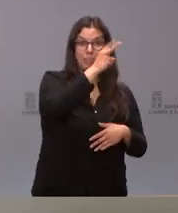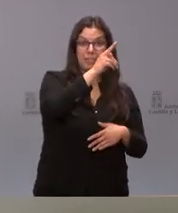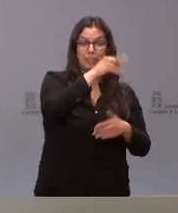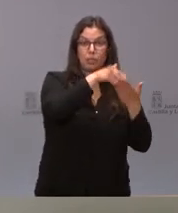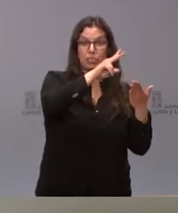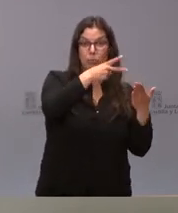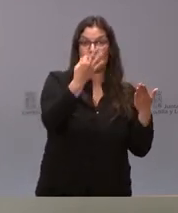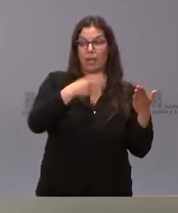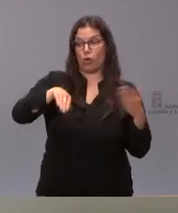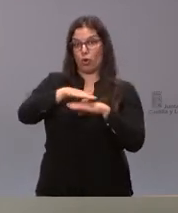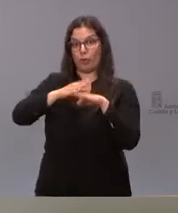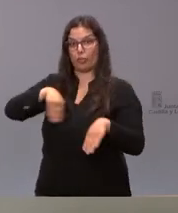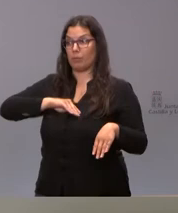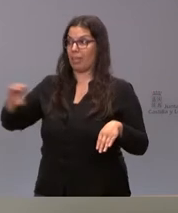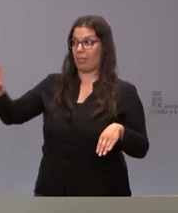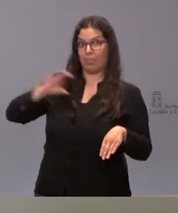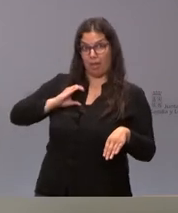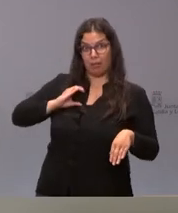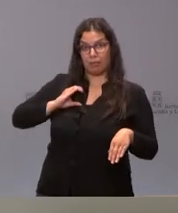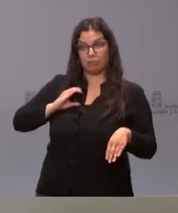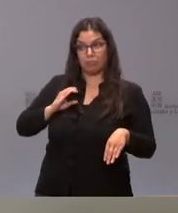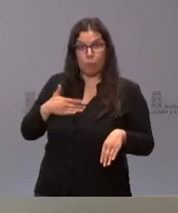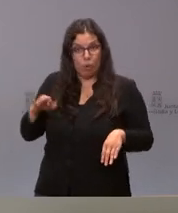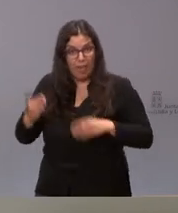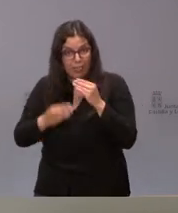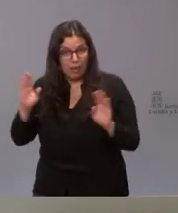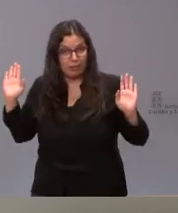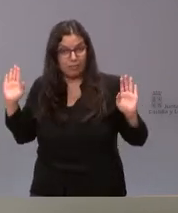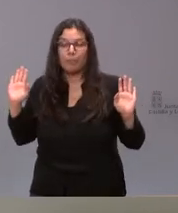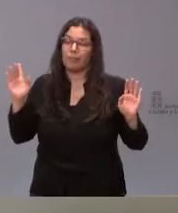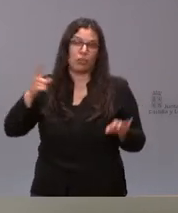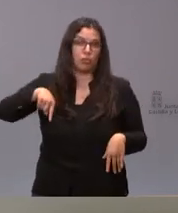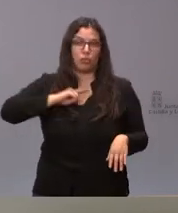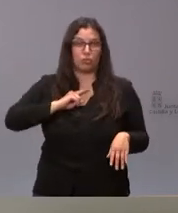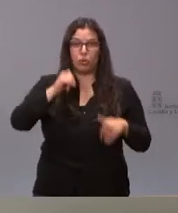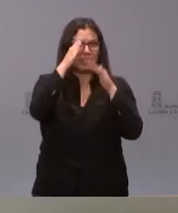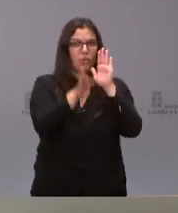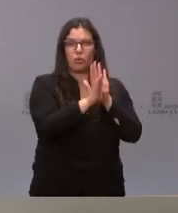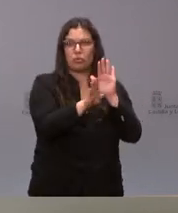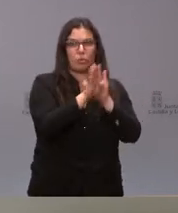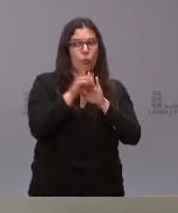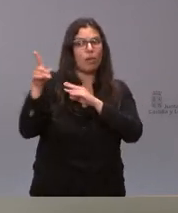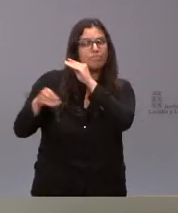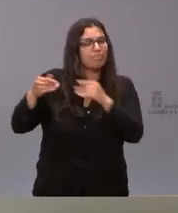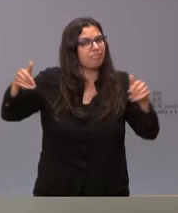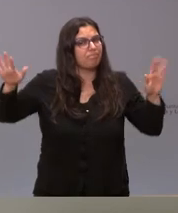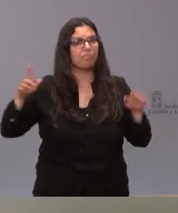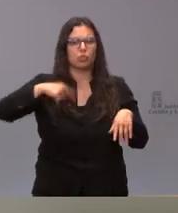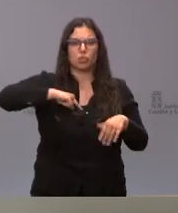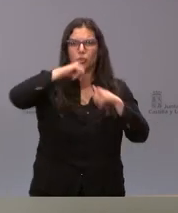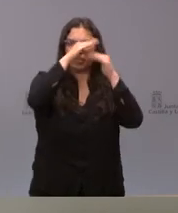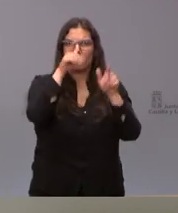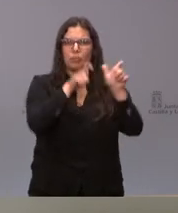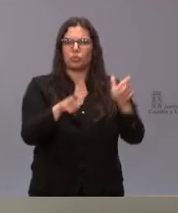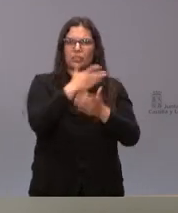satisfecho todavía está a tiempo de poderlo hacer pero nosotros no vamos a dejar de atender a las personas con discapacidad y a las personas con